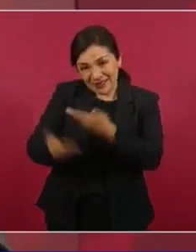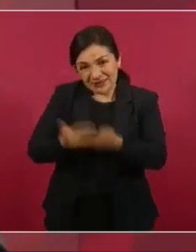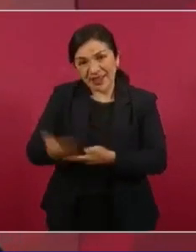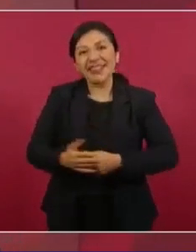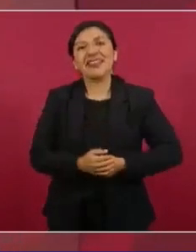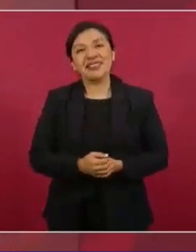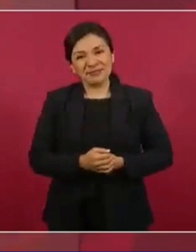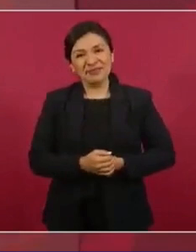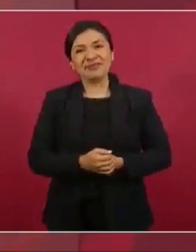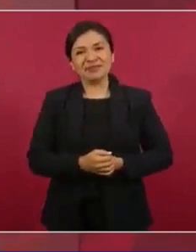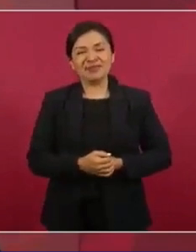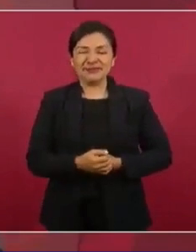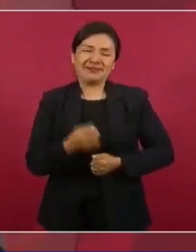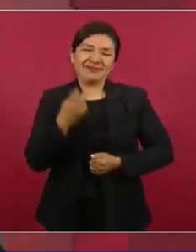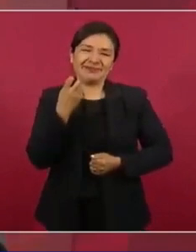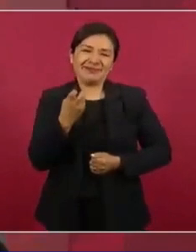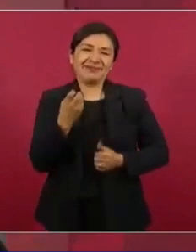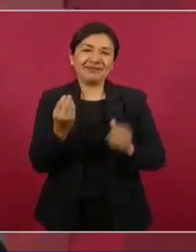le atribuyen eso.